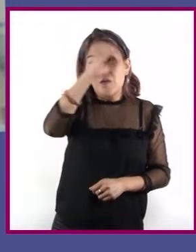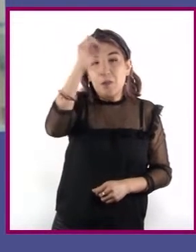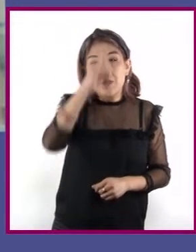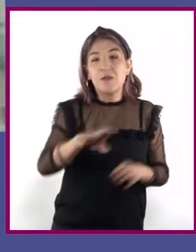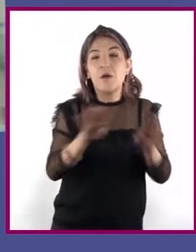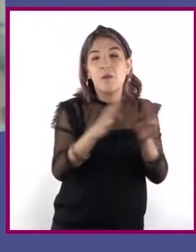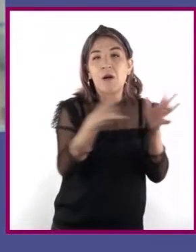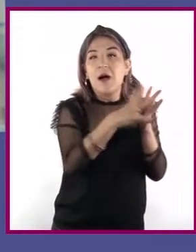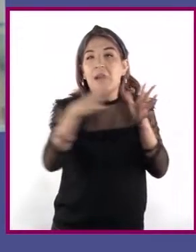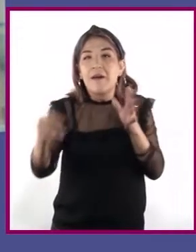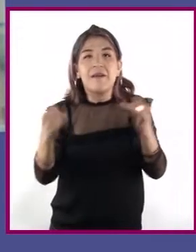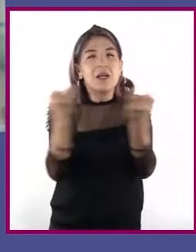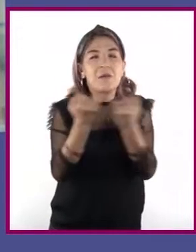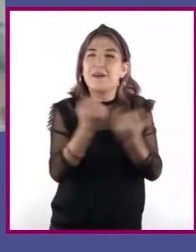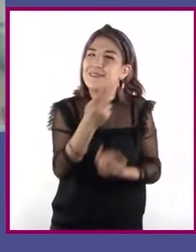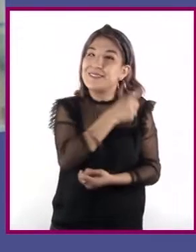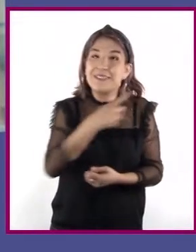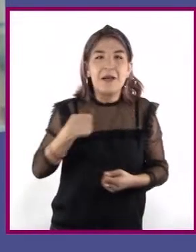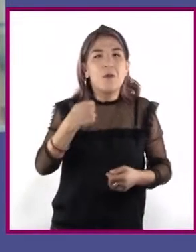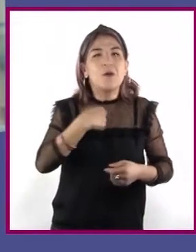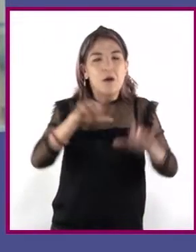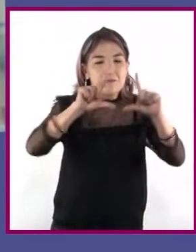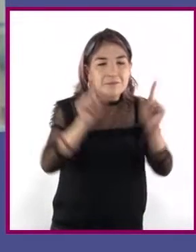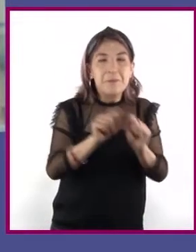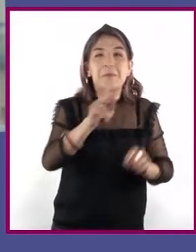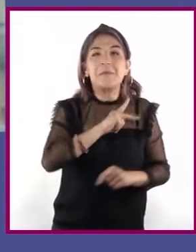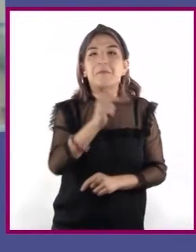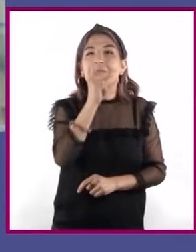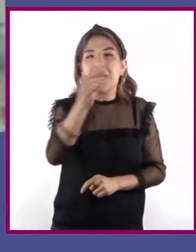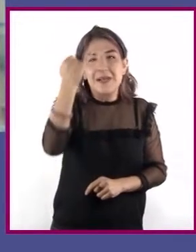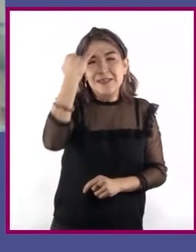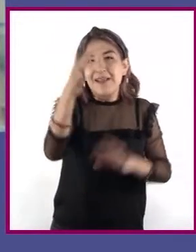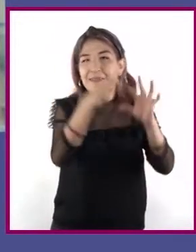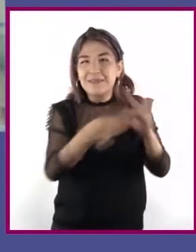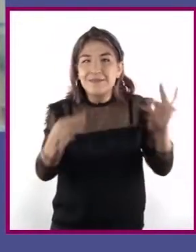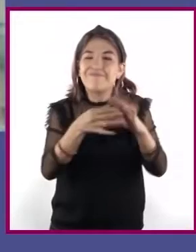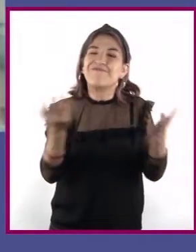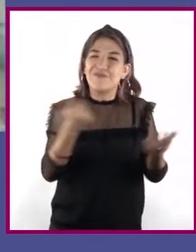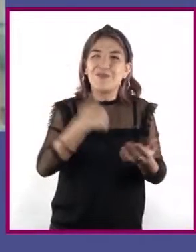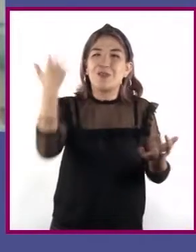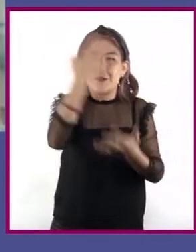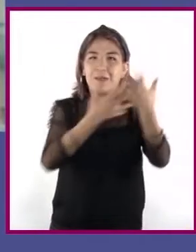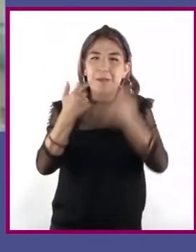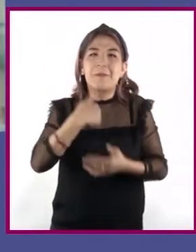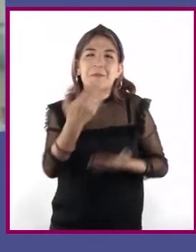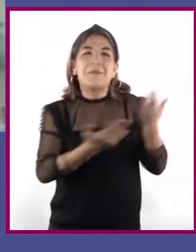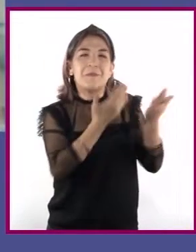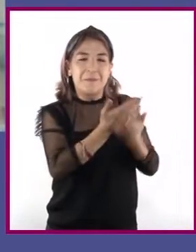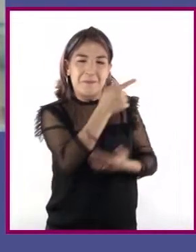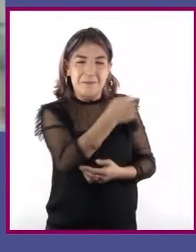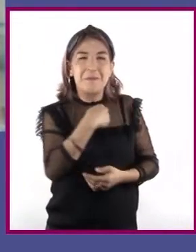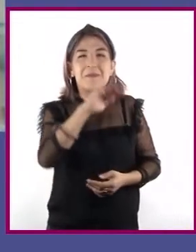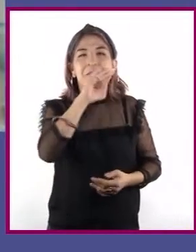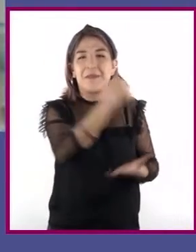en lugar de explicar sus argumentos con mis palabras. Estaba confundida, así que le pedí ayuda a mi madre.